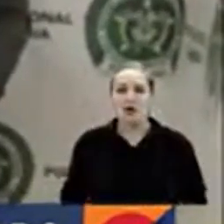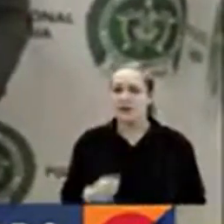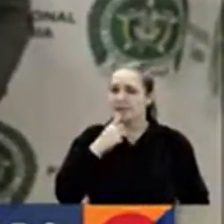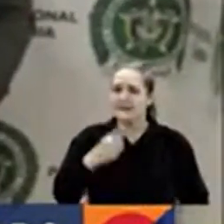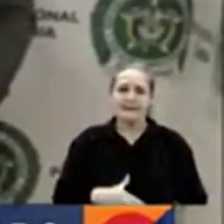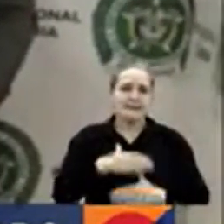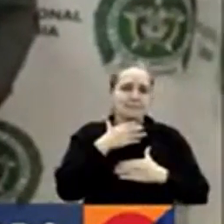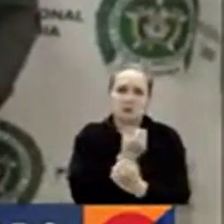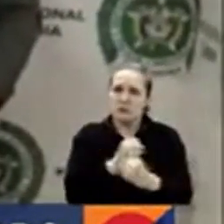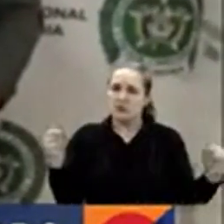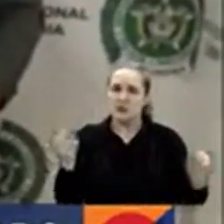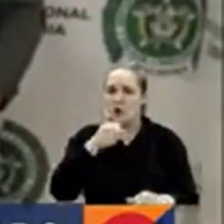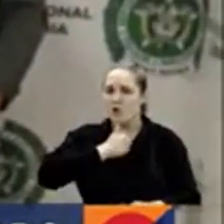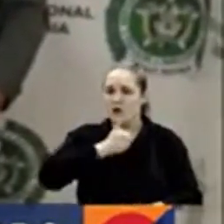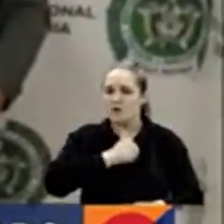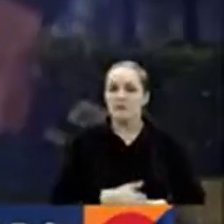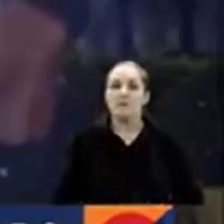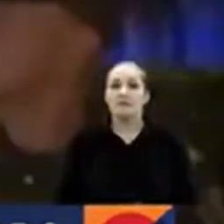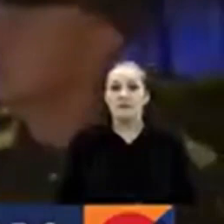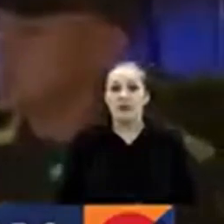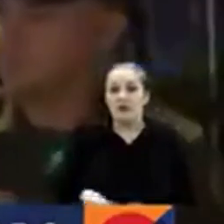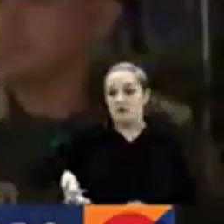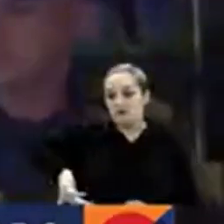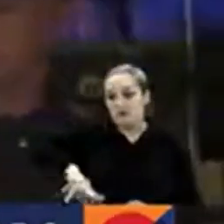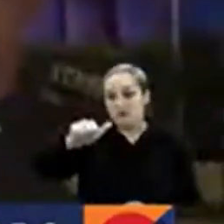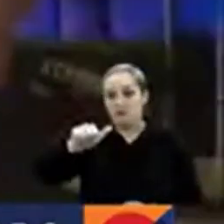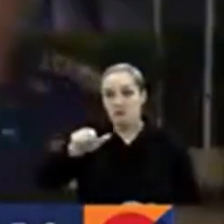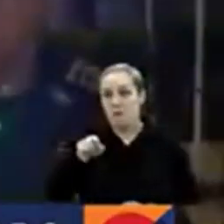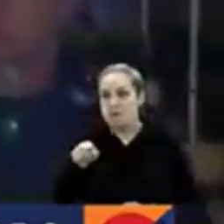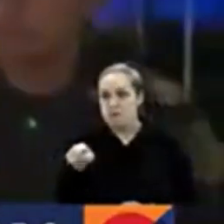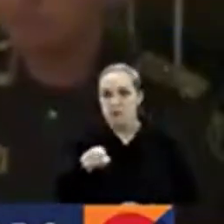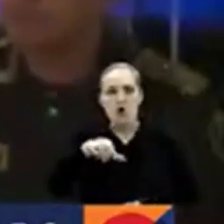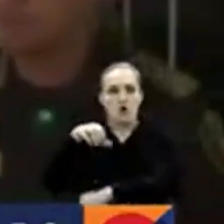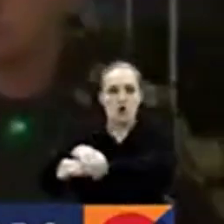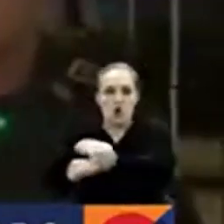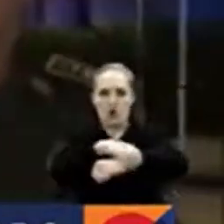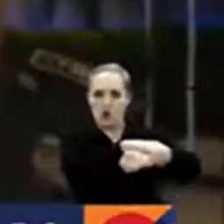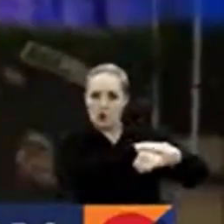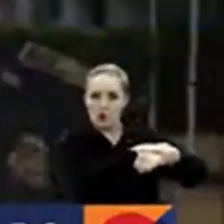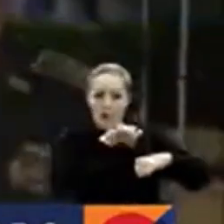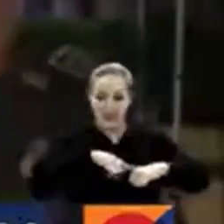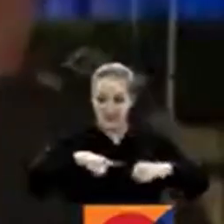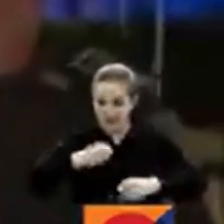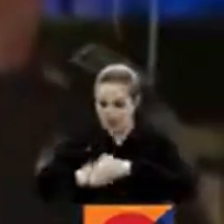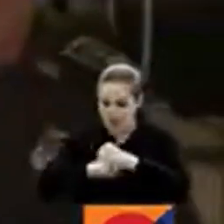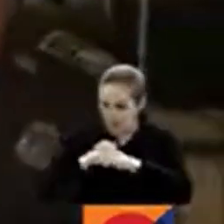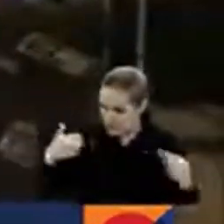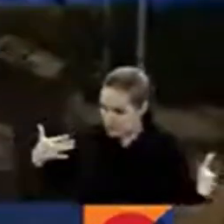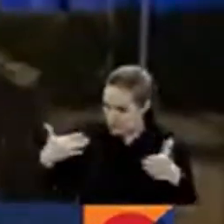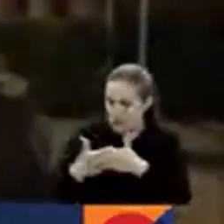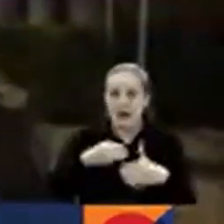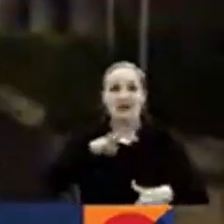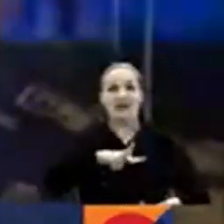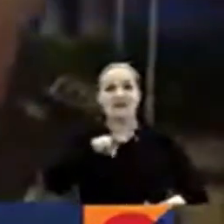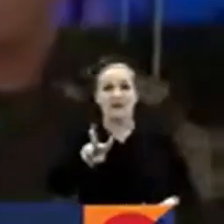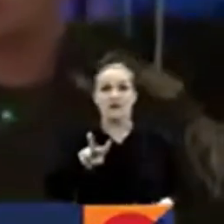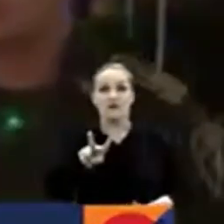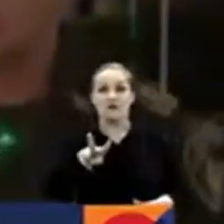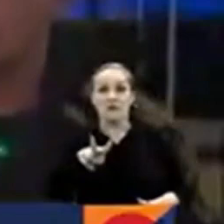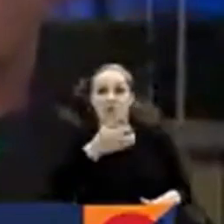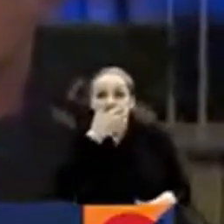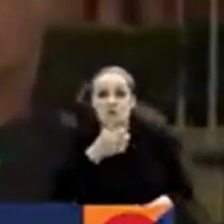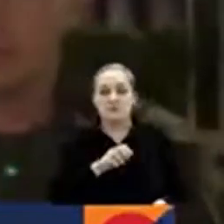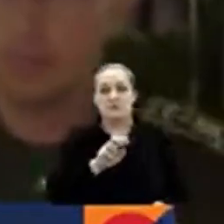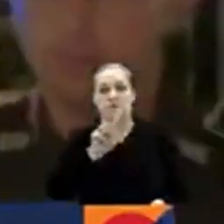desbordada. Porque tenemos capturas también por hurto. Este año, lo que hemos corrido el año, tenemos más de 32 capturas de